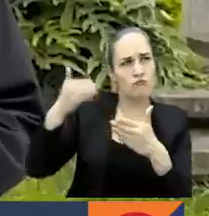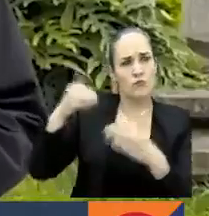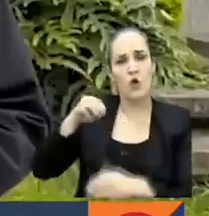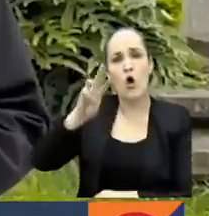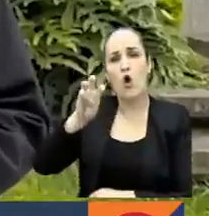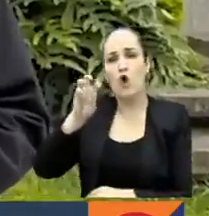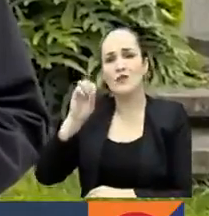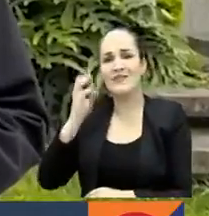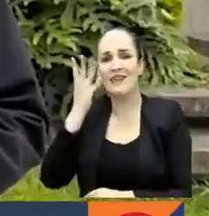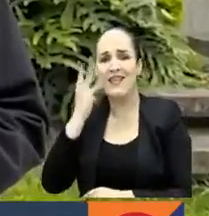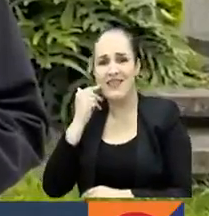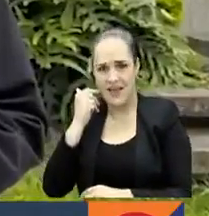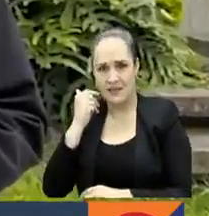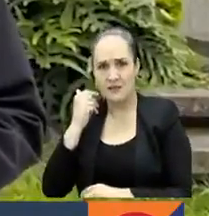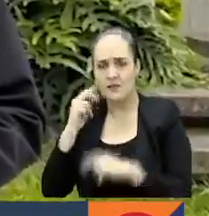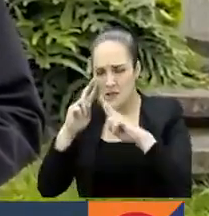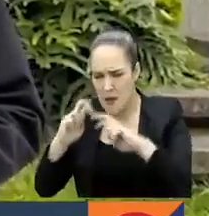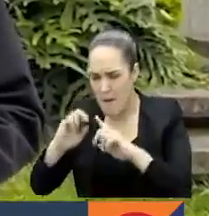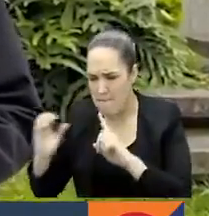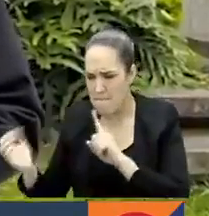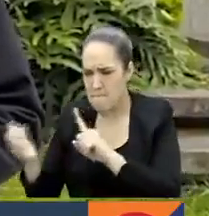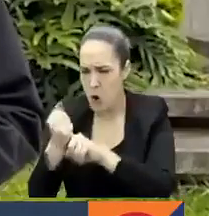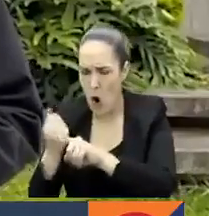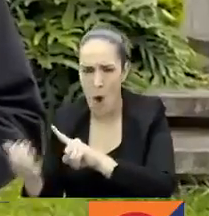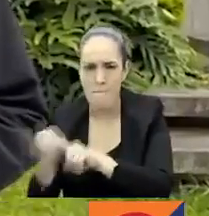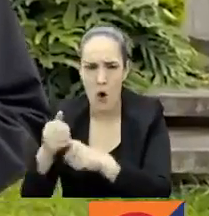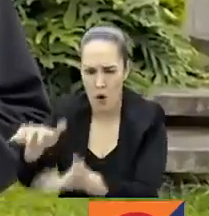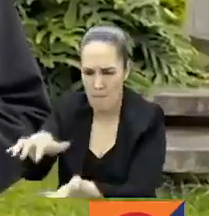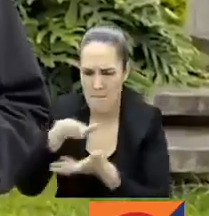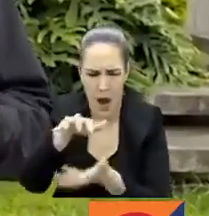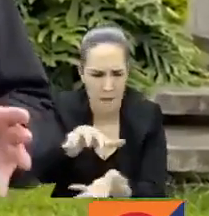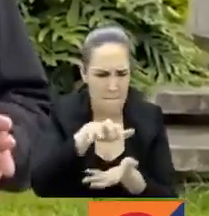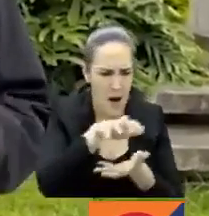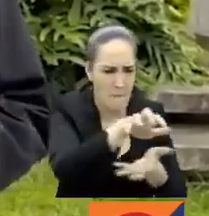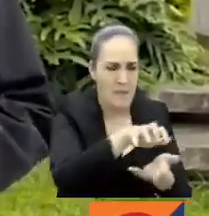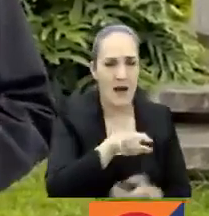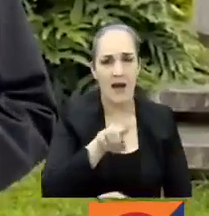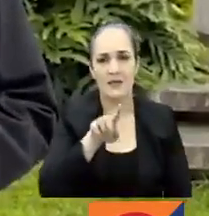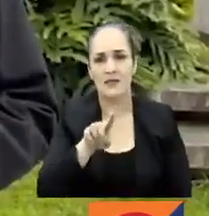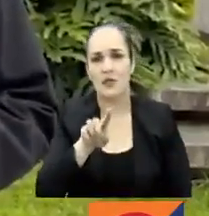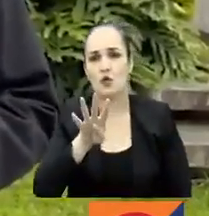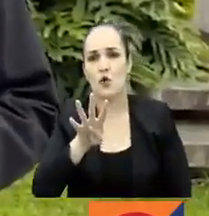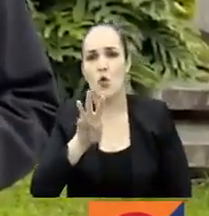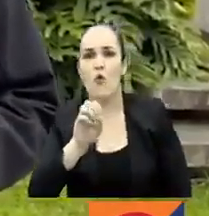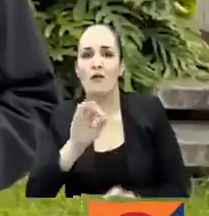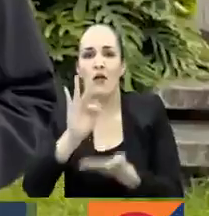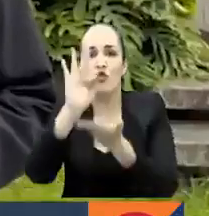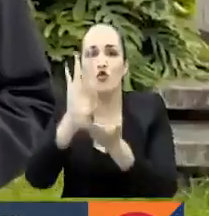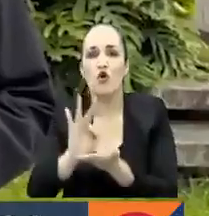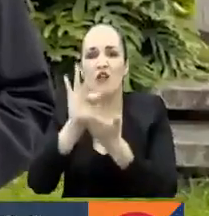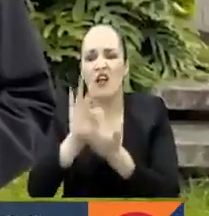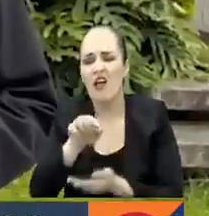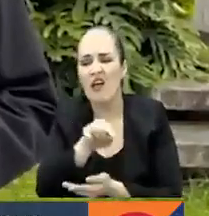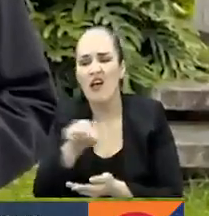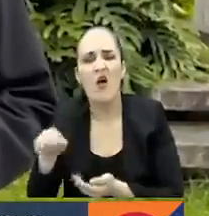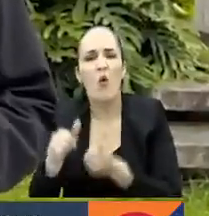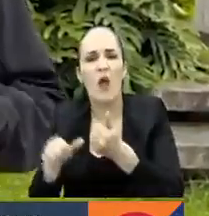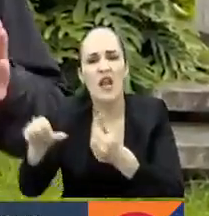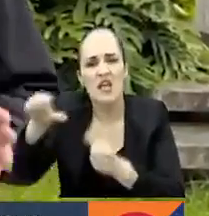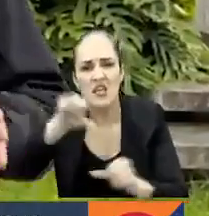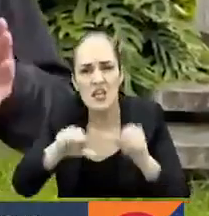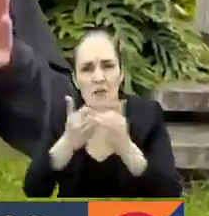podido incautar más de 140 toneladas de insumos para la producción de narcóticos